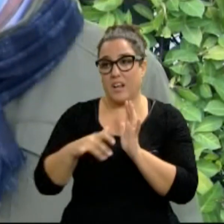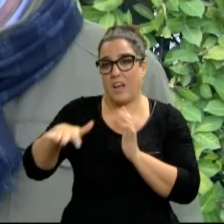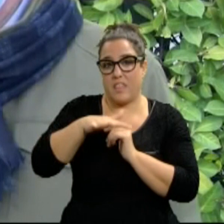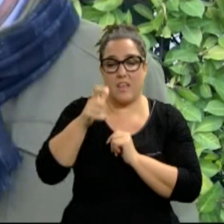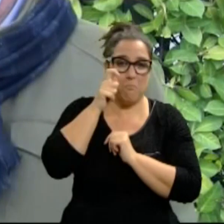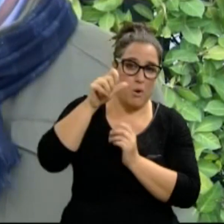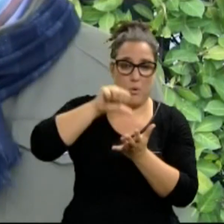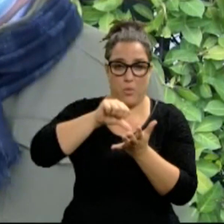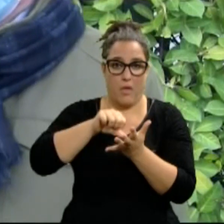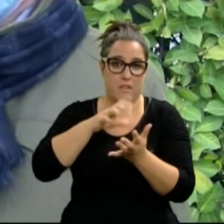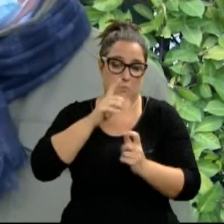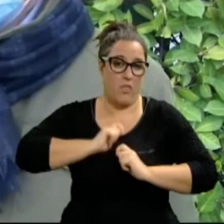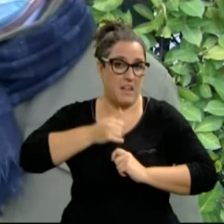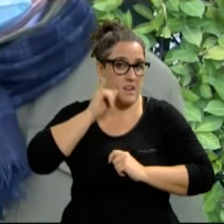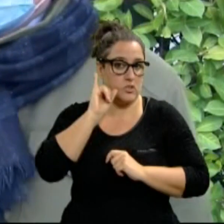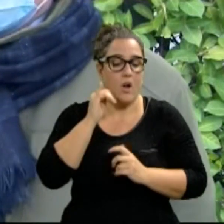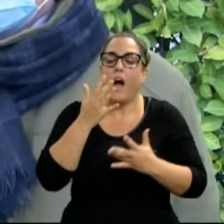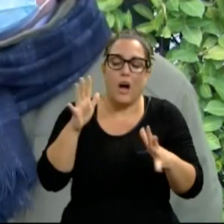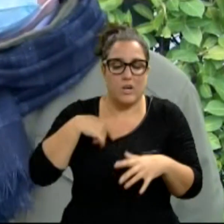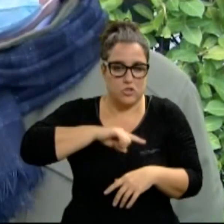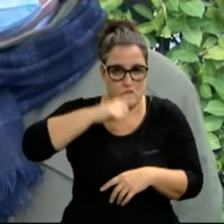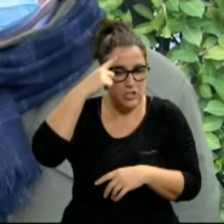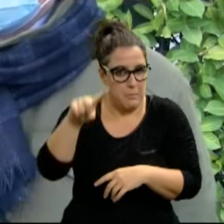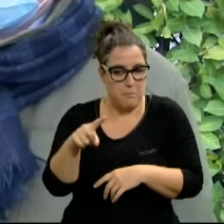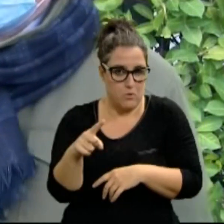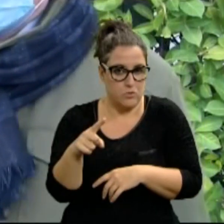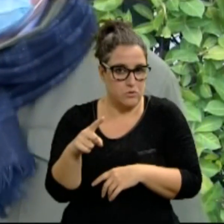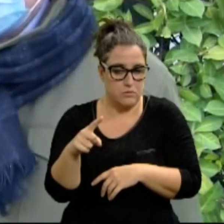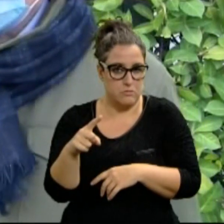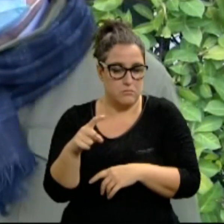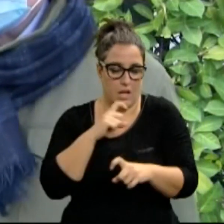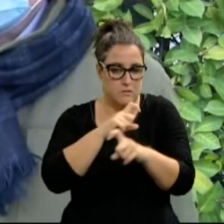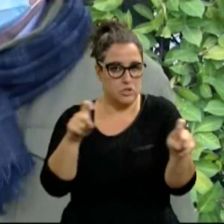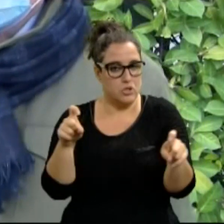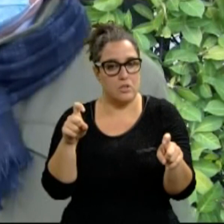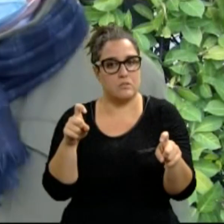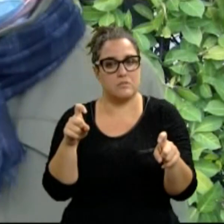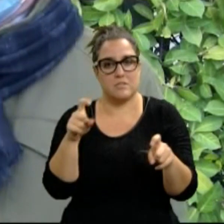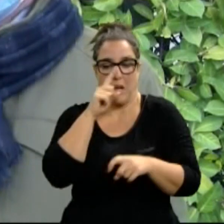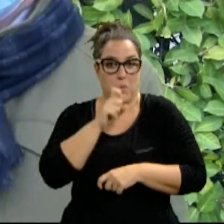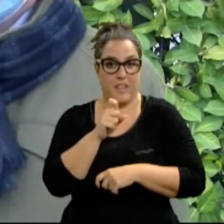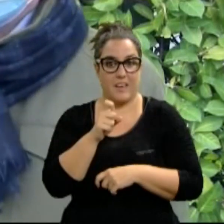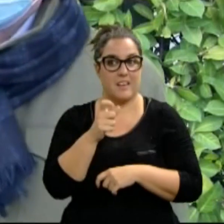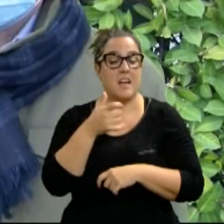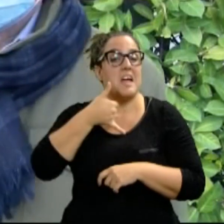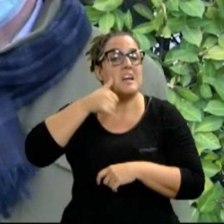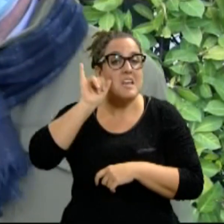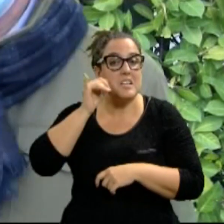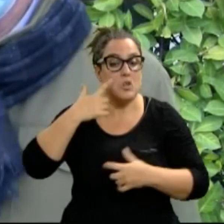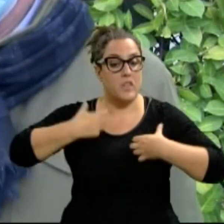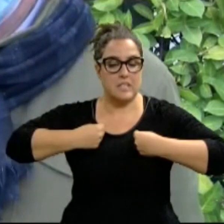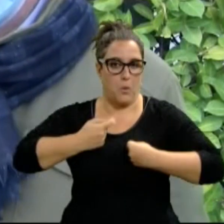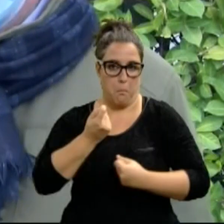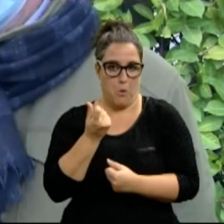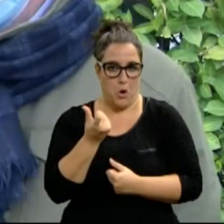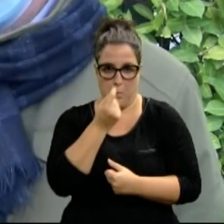y suponen un riesgo, aunque sabemos y hay que recordar siempre que el riesgo sanitario